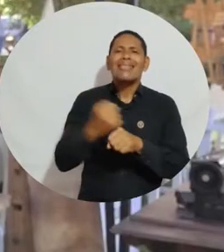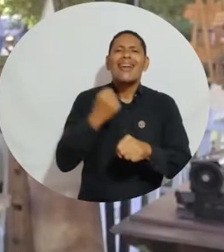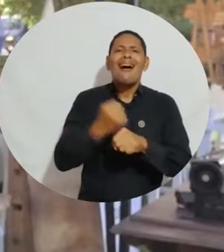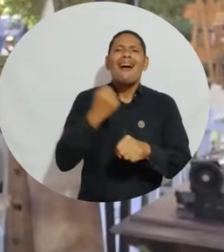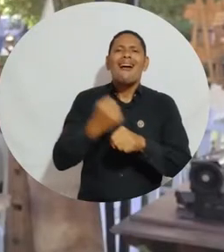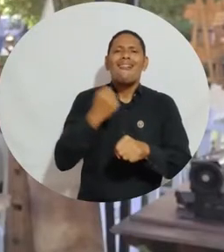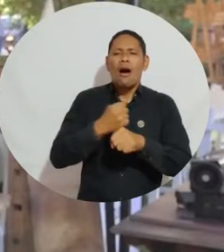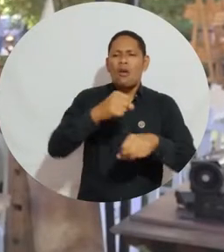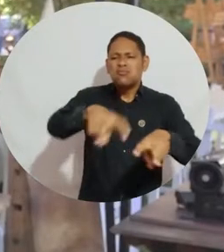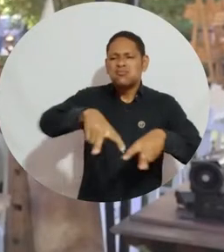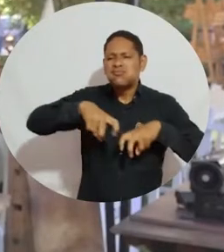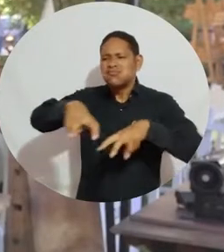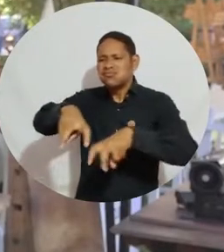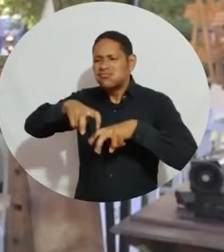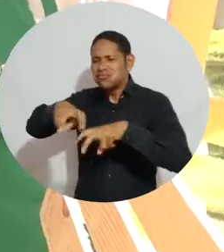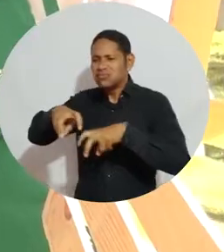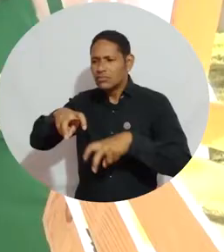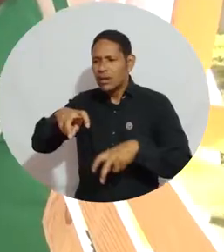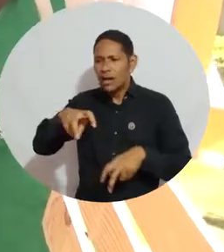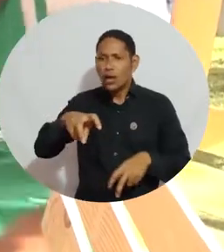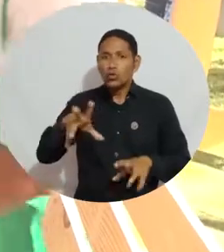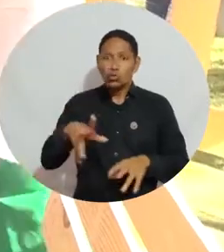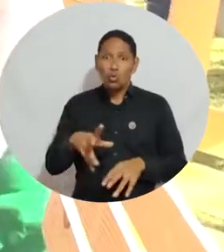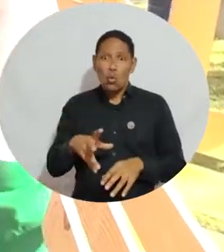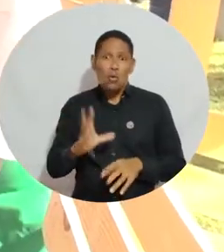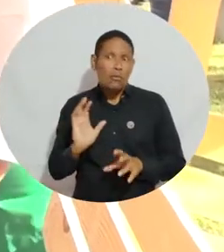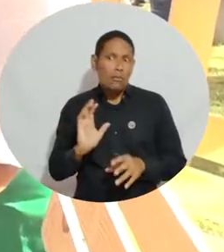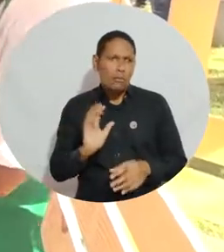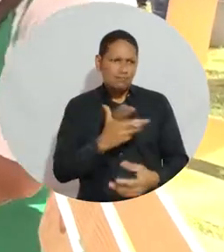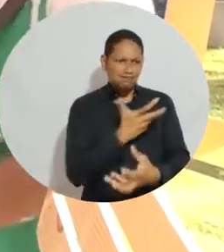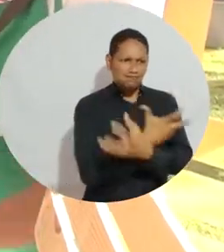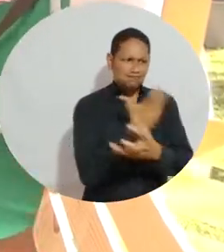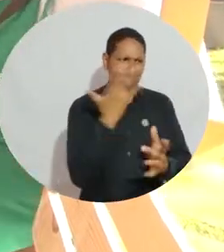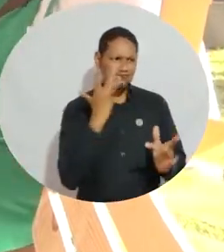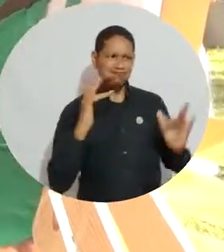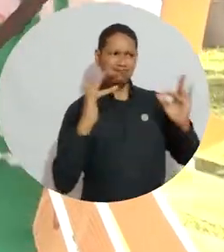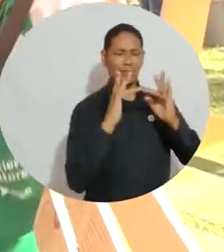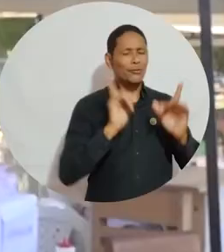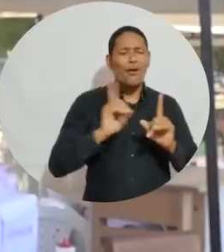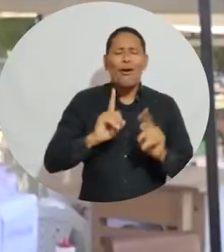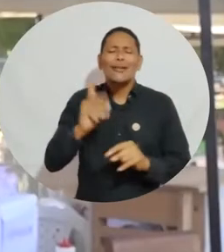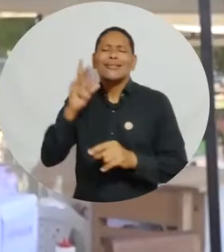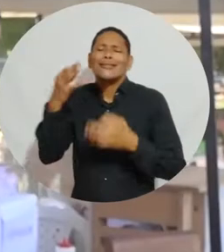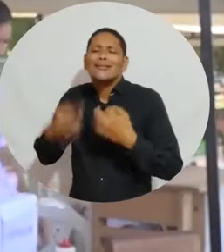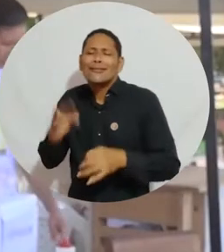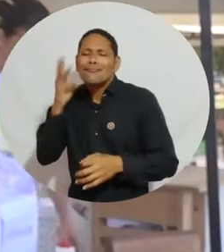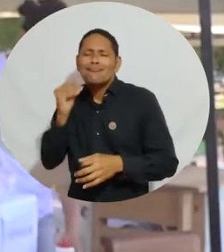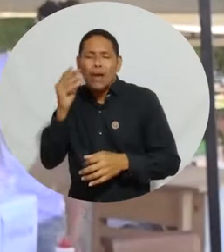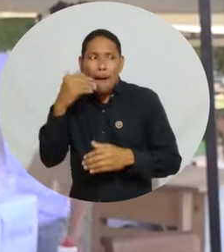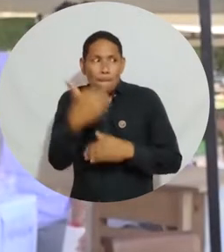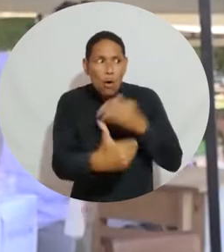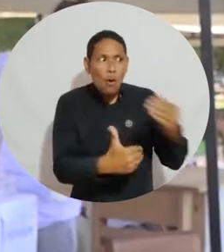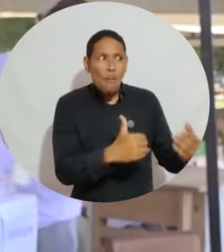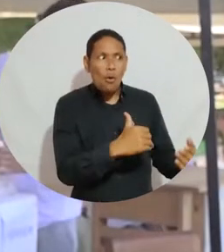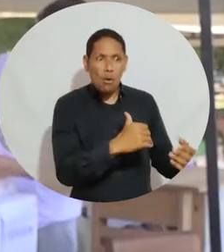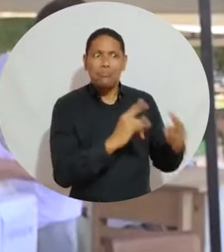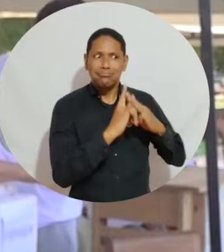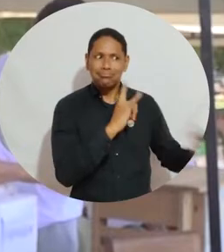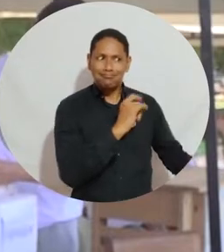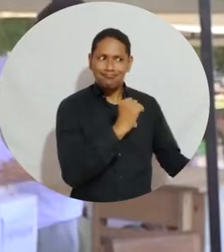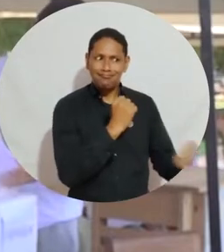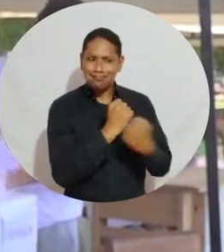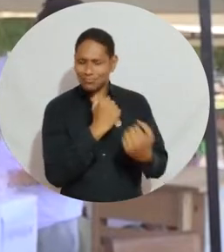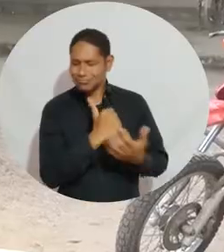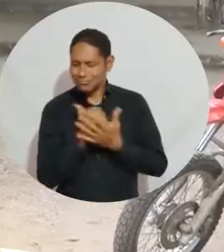es muy empírico, tiene conocimiento, pero no está cercano a la ciencia y la Universidad del Magdalena ha permitido